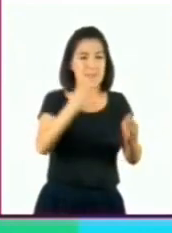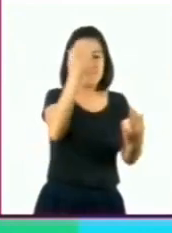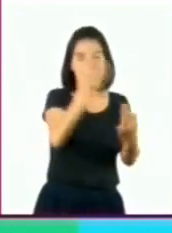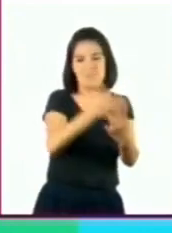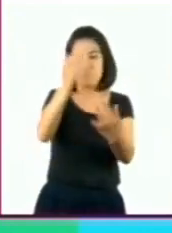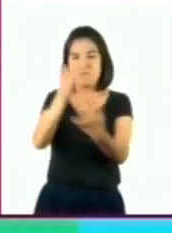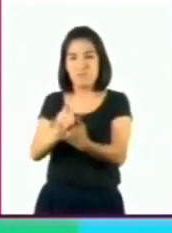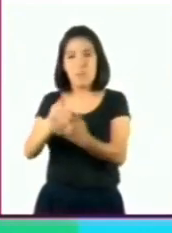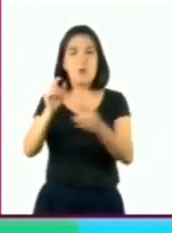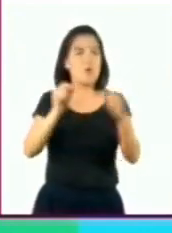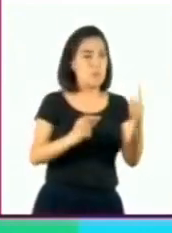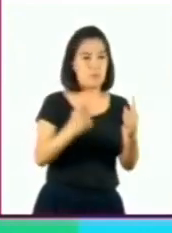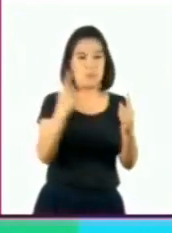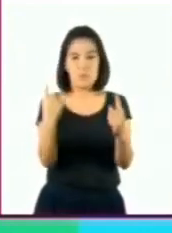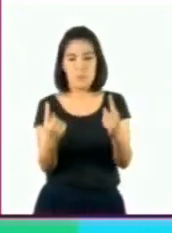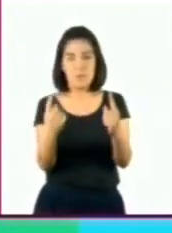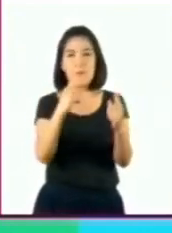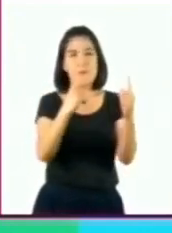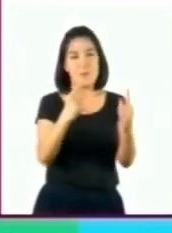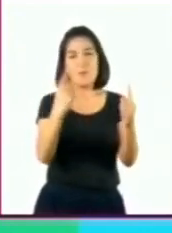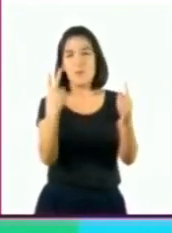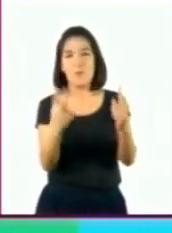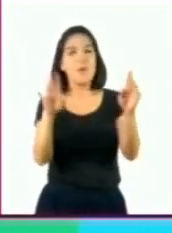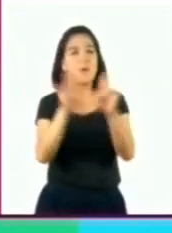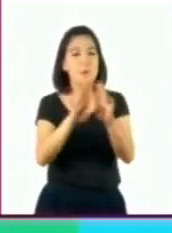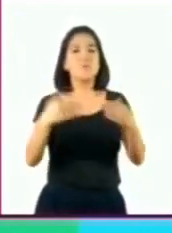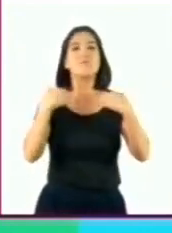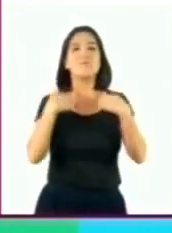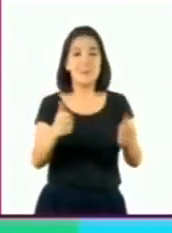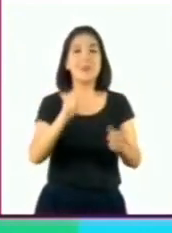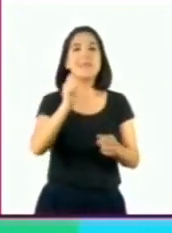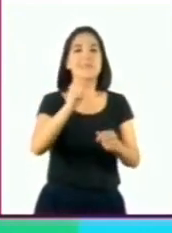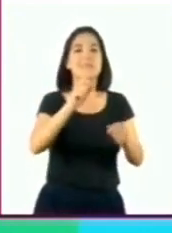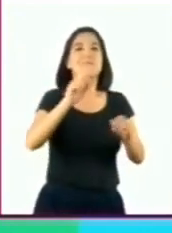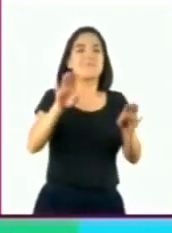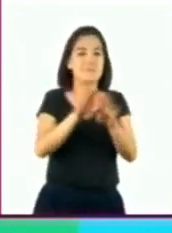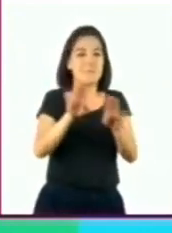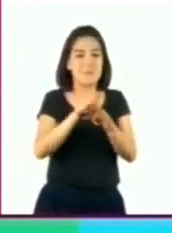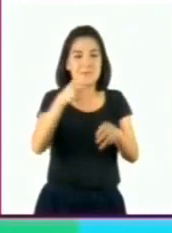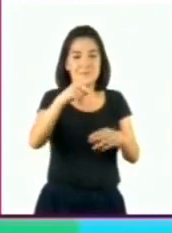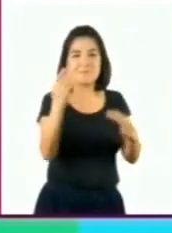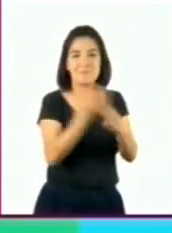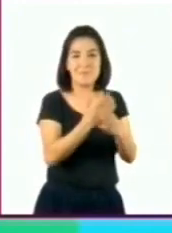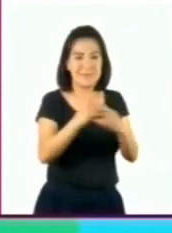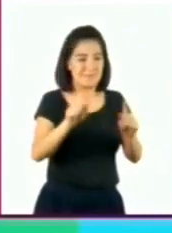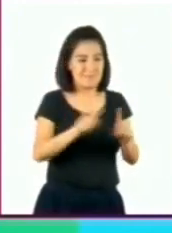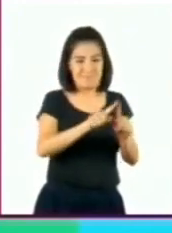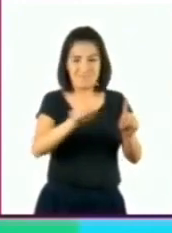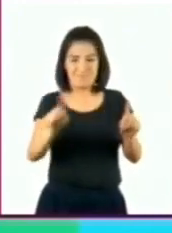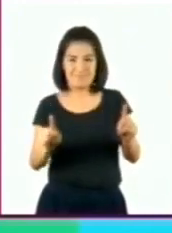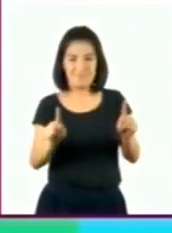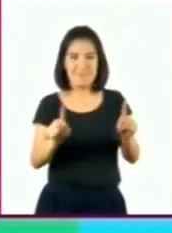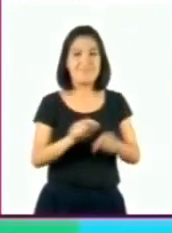en donde cada división corresponde a una centésima parte de esa distancia.